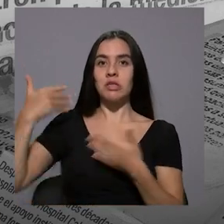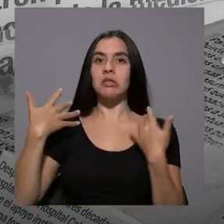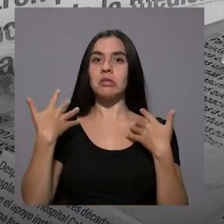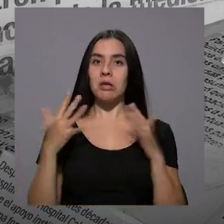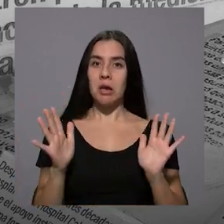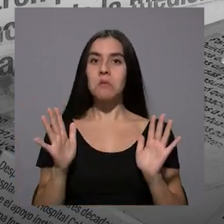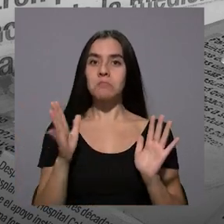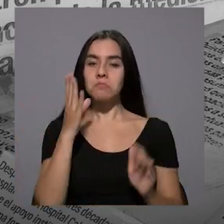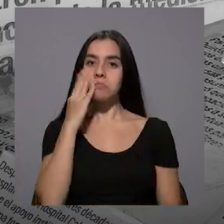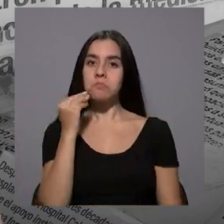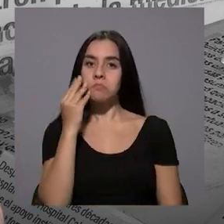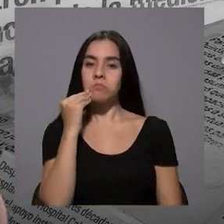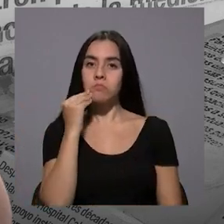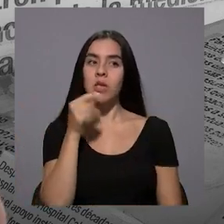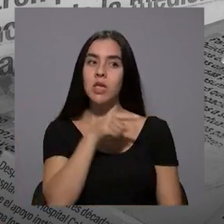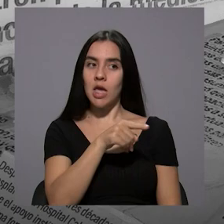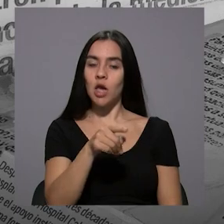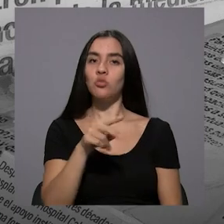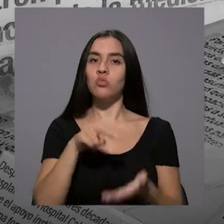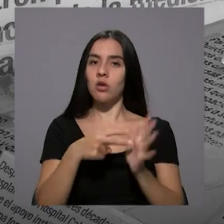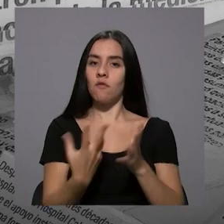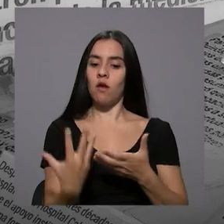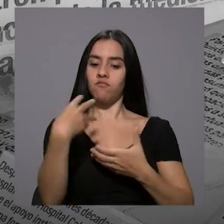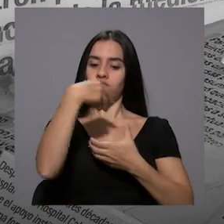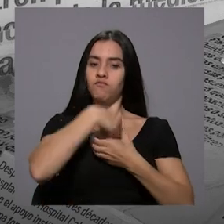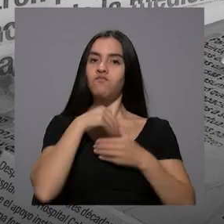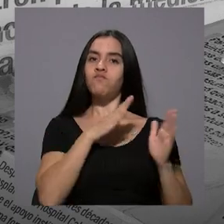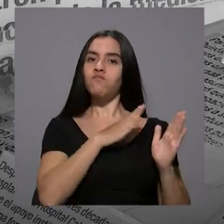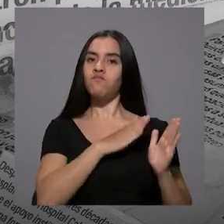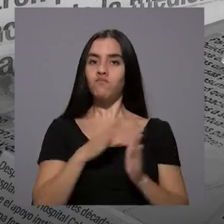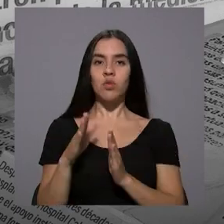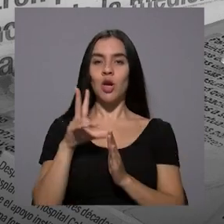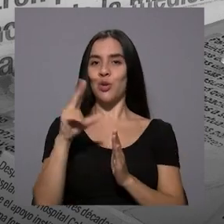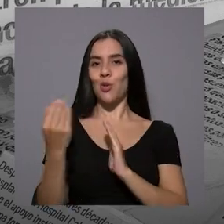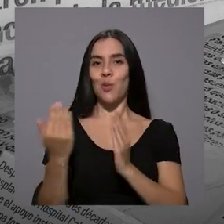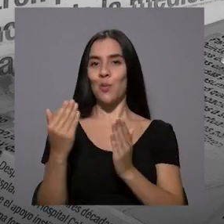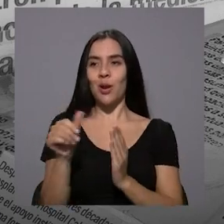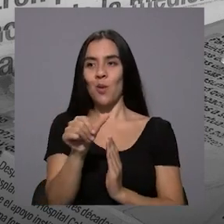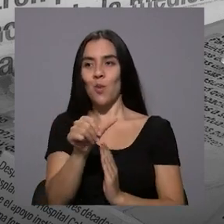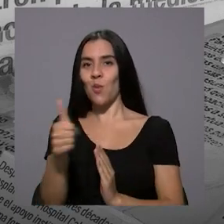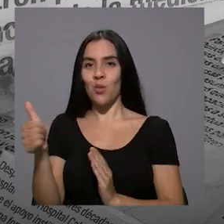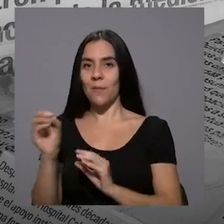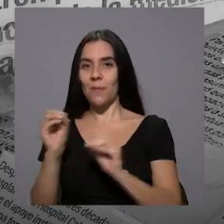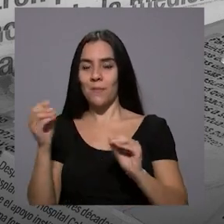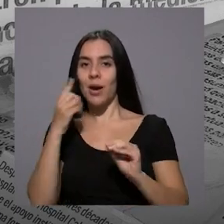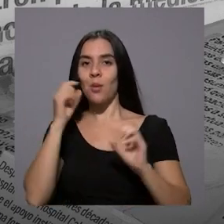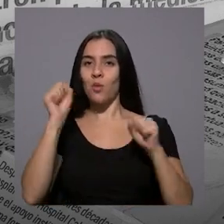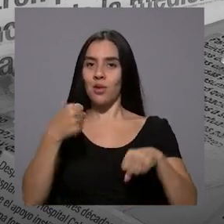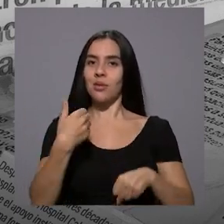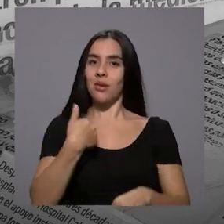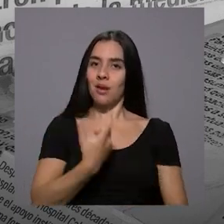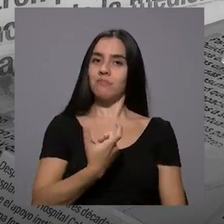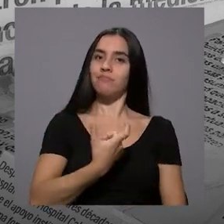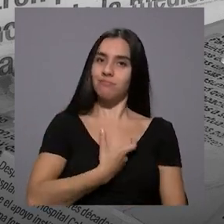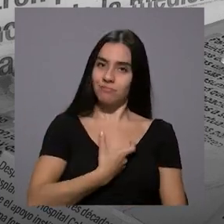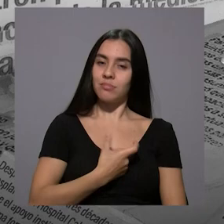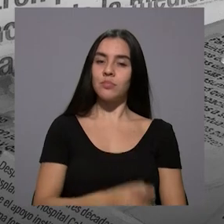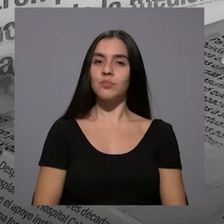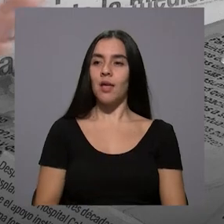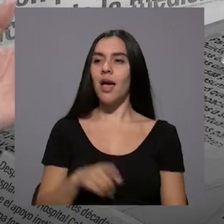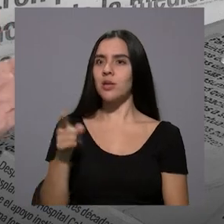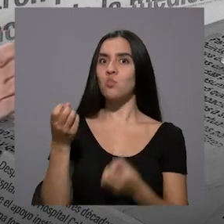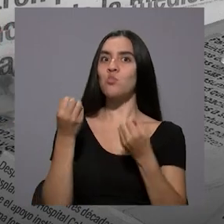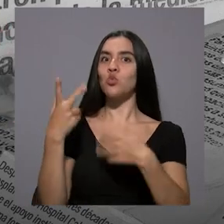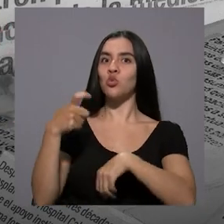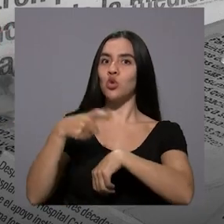momento como vicealcaldesas y eso creo que las dota de una preparación que no se compara con ninguna otra para ejercer el cargo. Sí, y